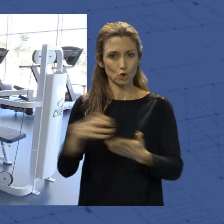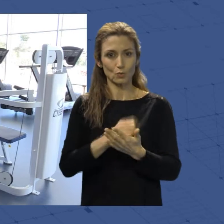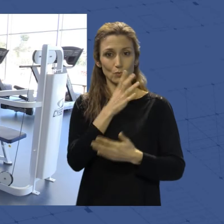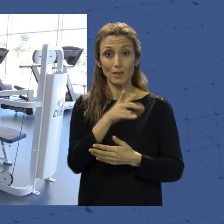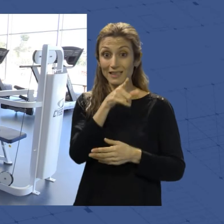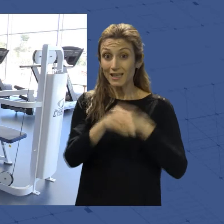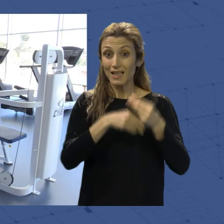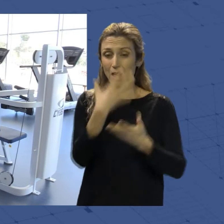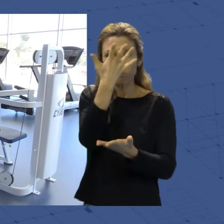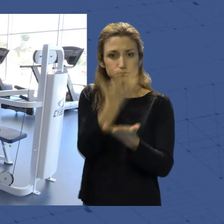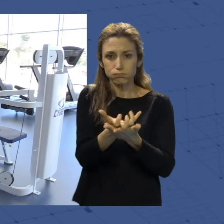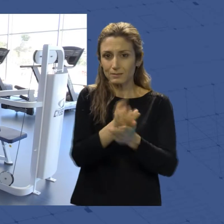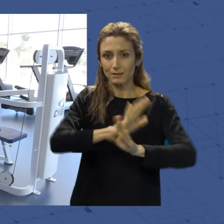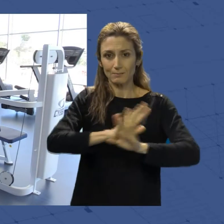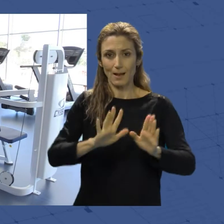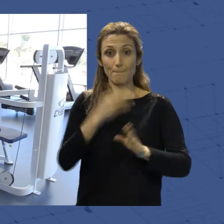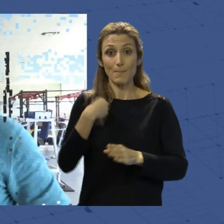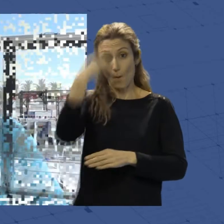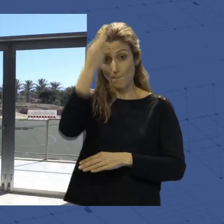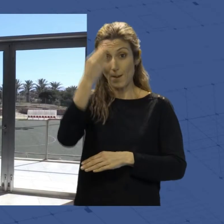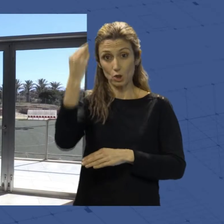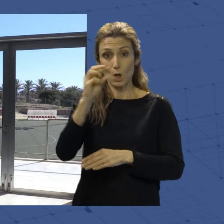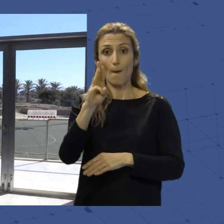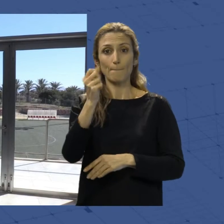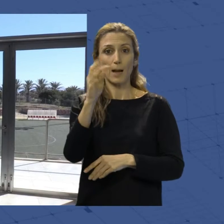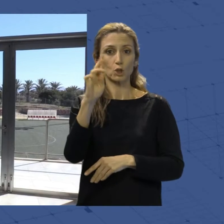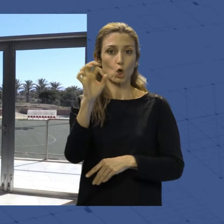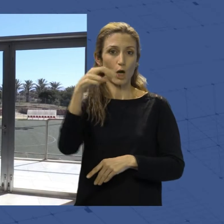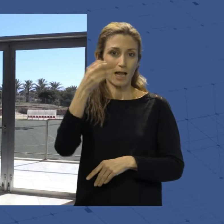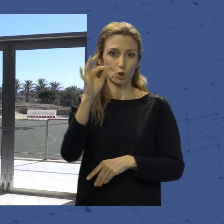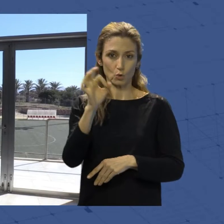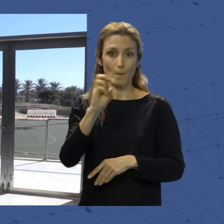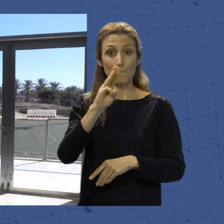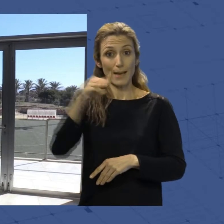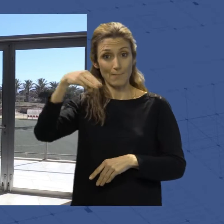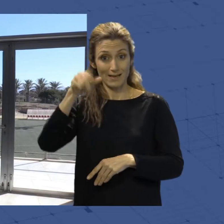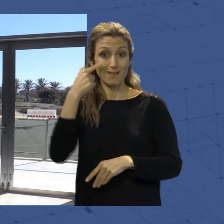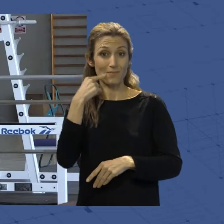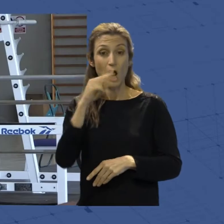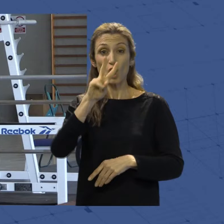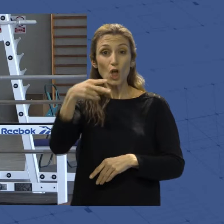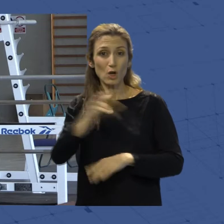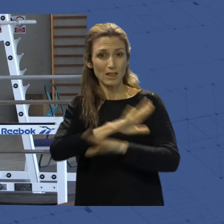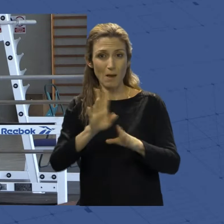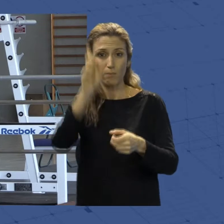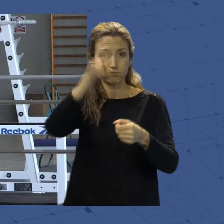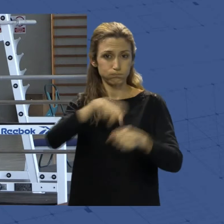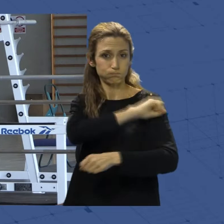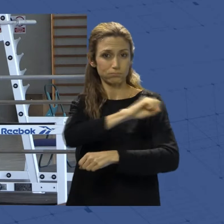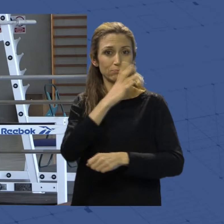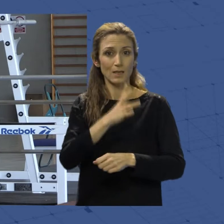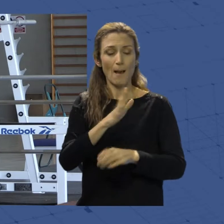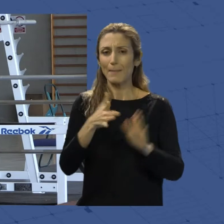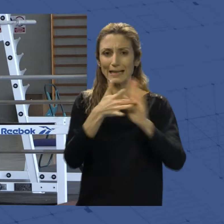solo hay que descargarse la aplicación del patronato, PMD Almería, cuyo registro cuesta 2,45 que son para